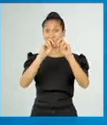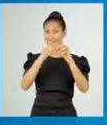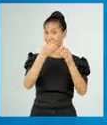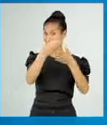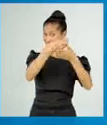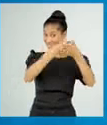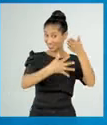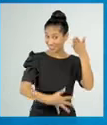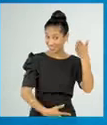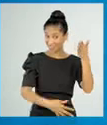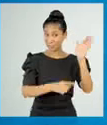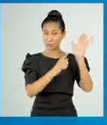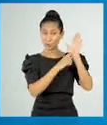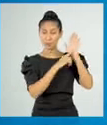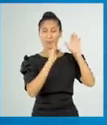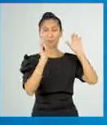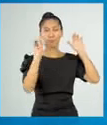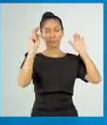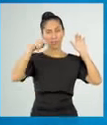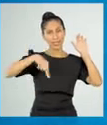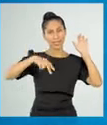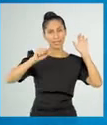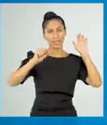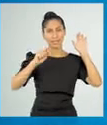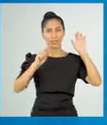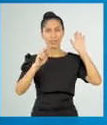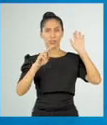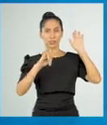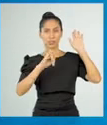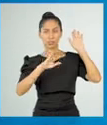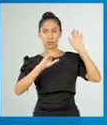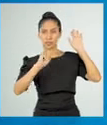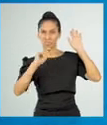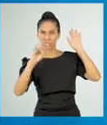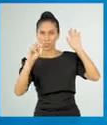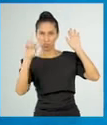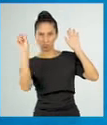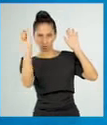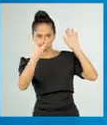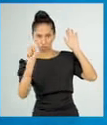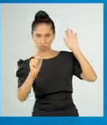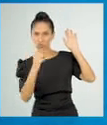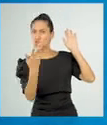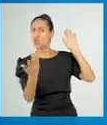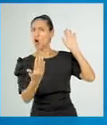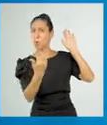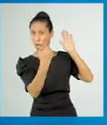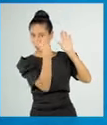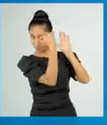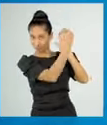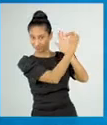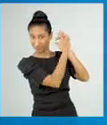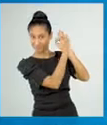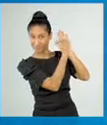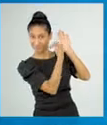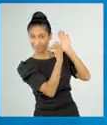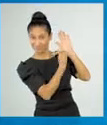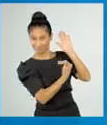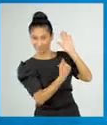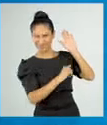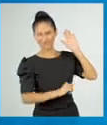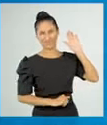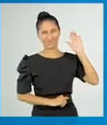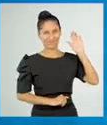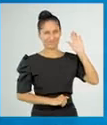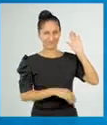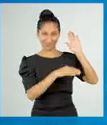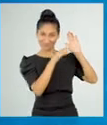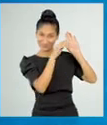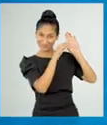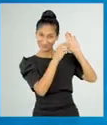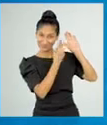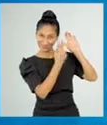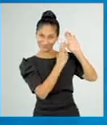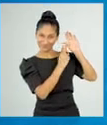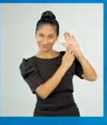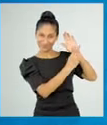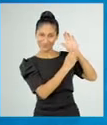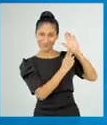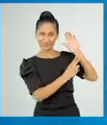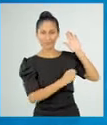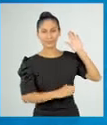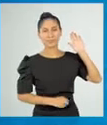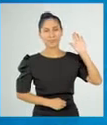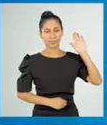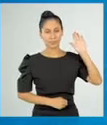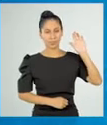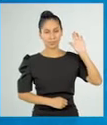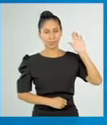Manual de armado. Manual de reparación. Receta de cocina. Guía de